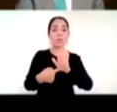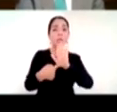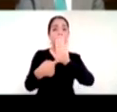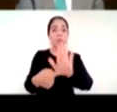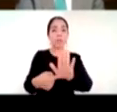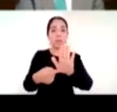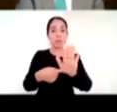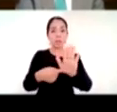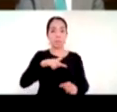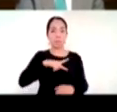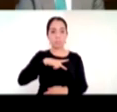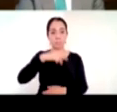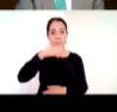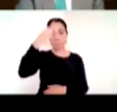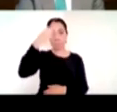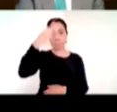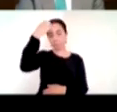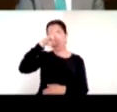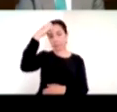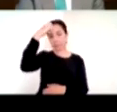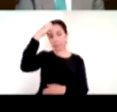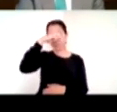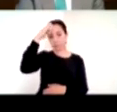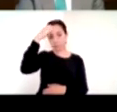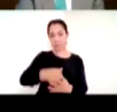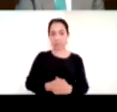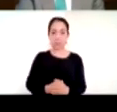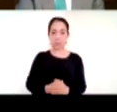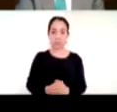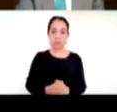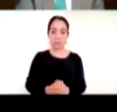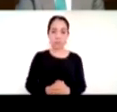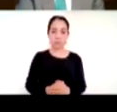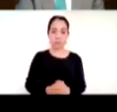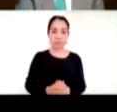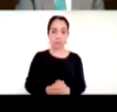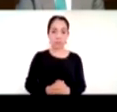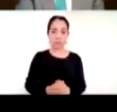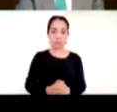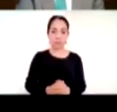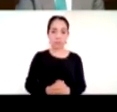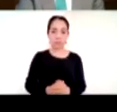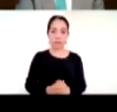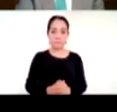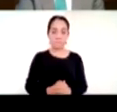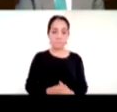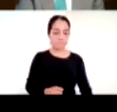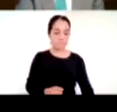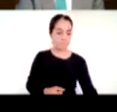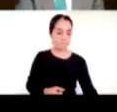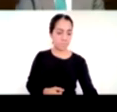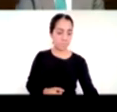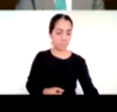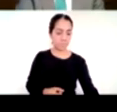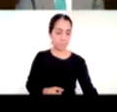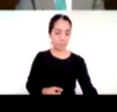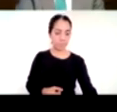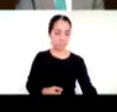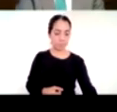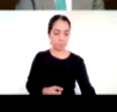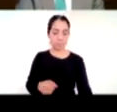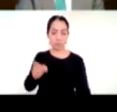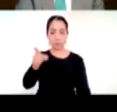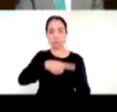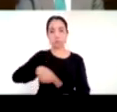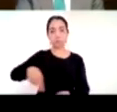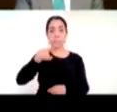ahí limitaría mi primera participación en esta parte ustedes recordarán el tema del